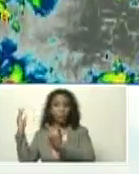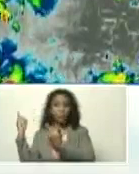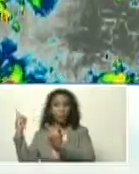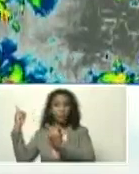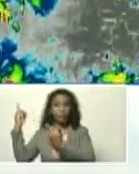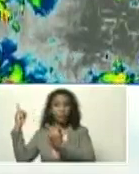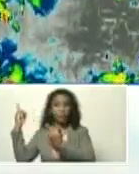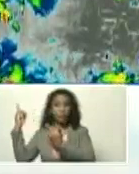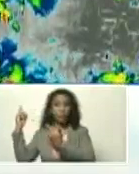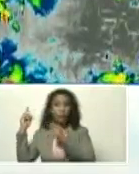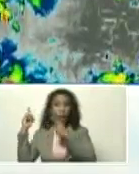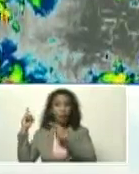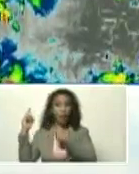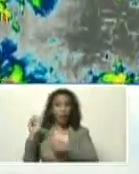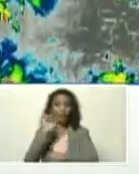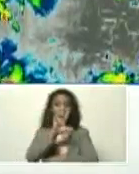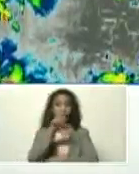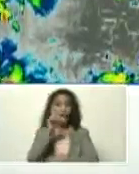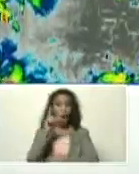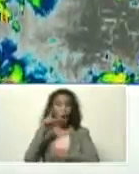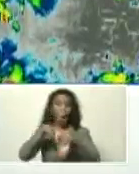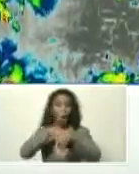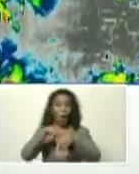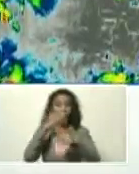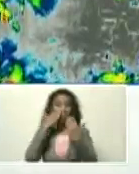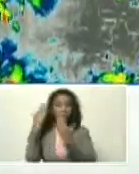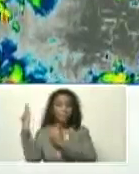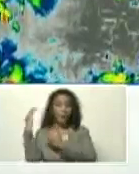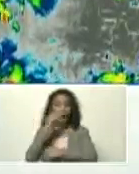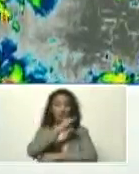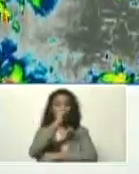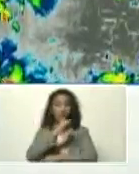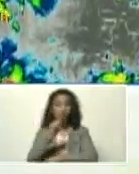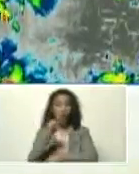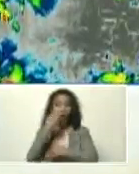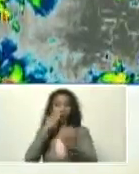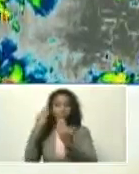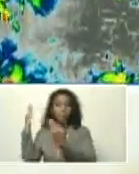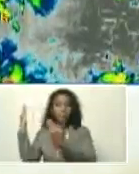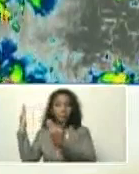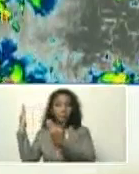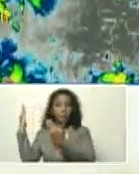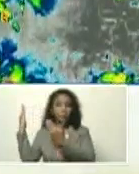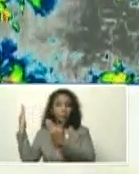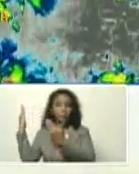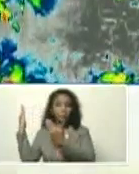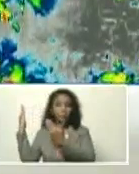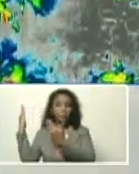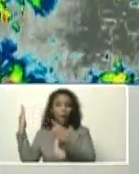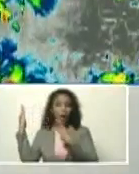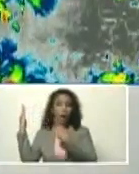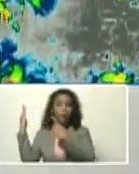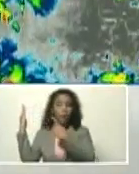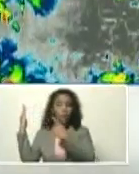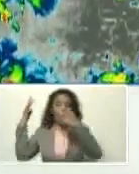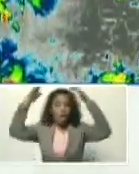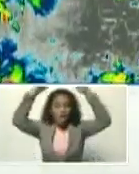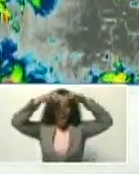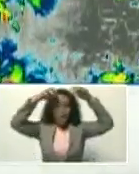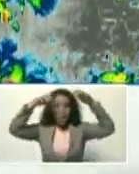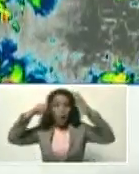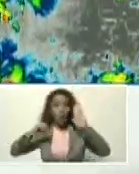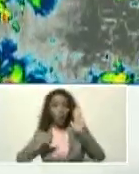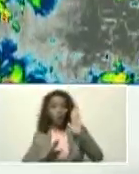enviaron, hace 3 horas, mira, como está el occidente, el Zulio, entonces, aquí están las lluvias, que suben,